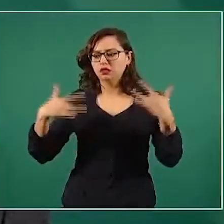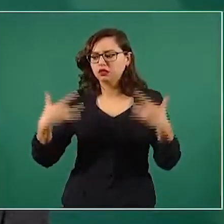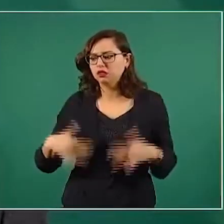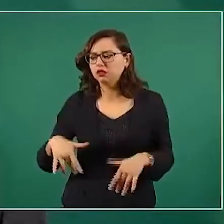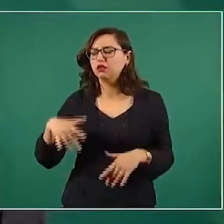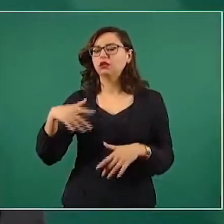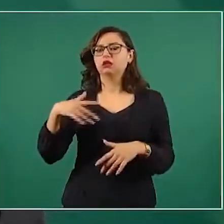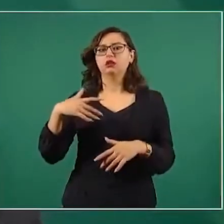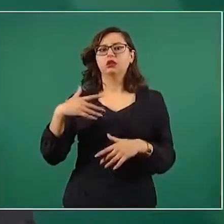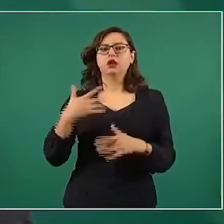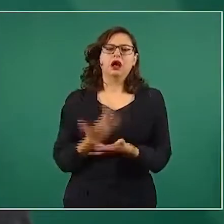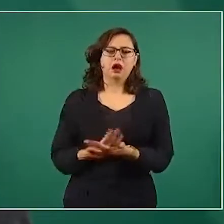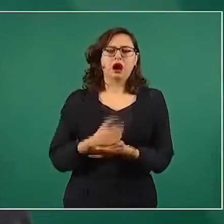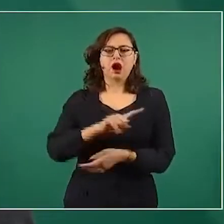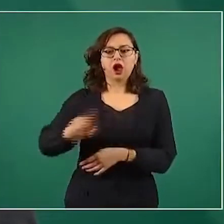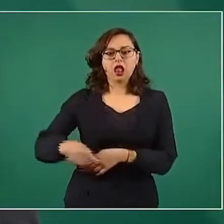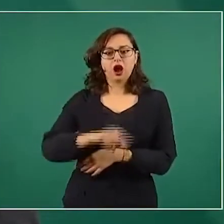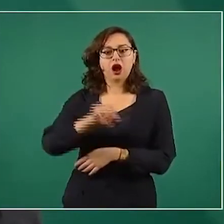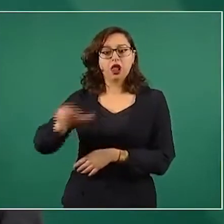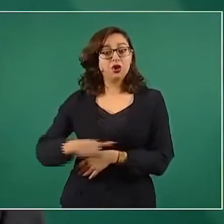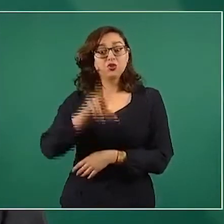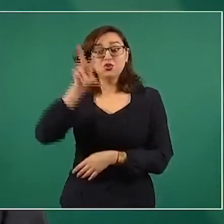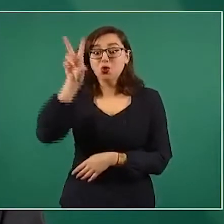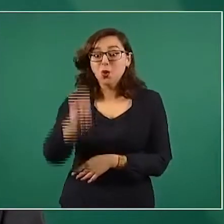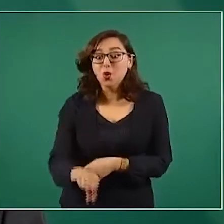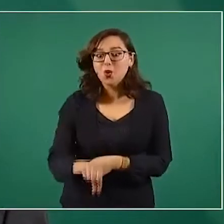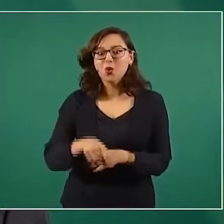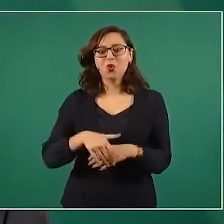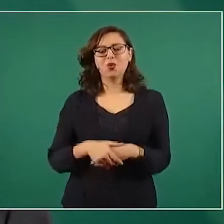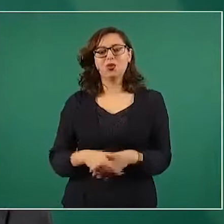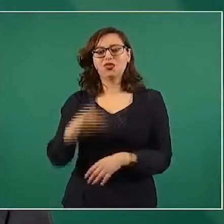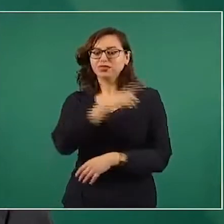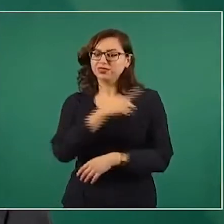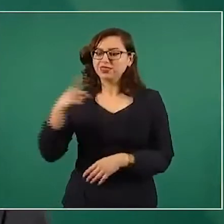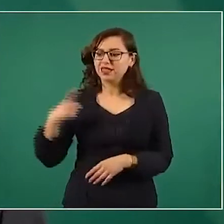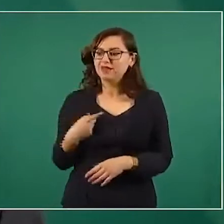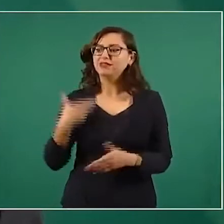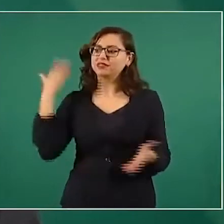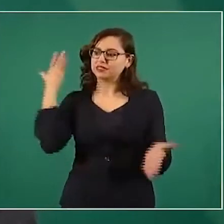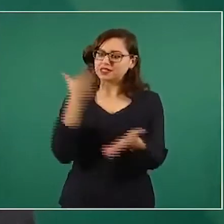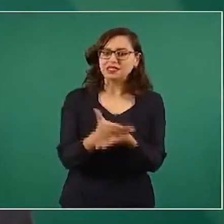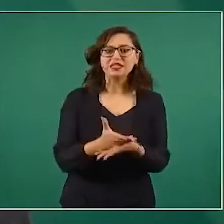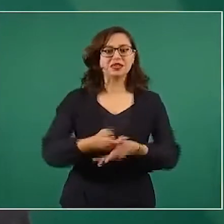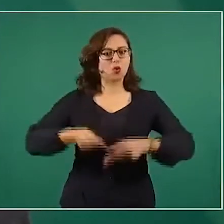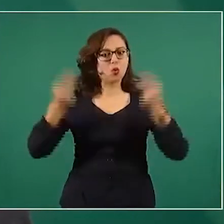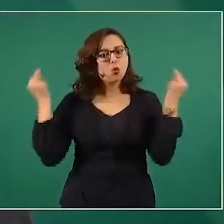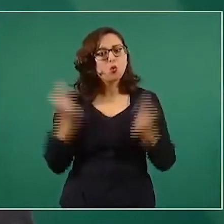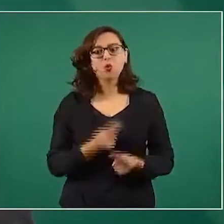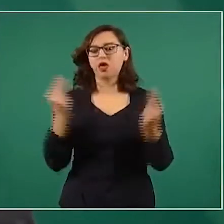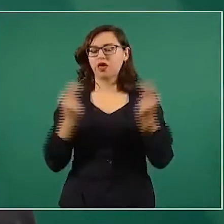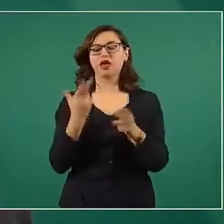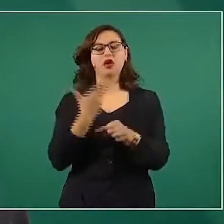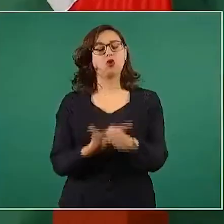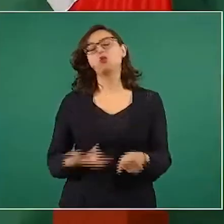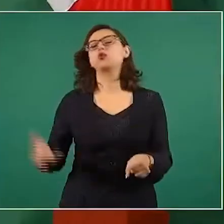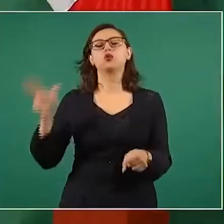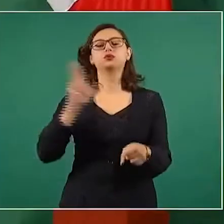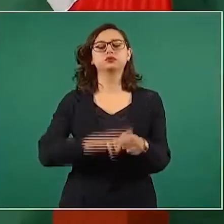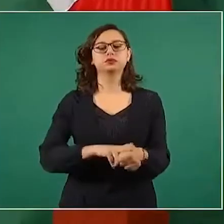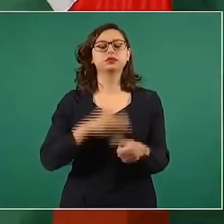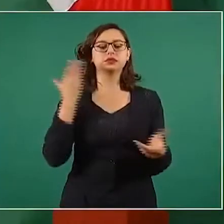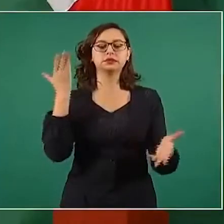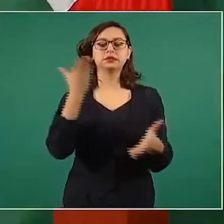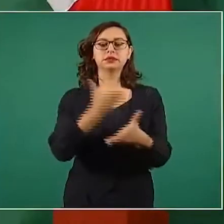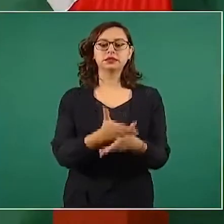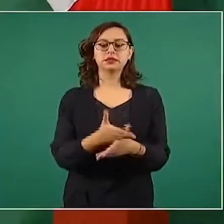para que en la localidad donde vives, te indiquen dónde puedes acudir, a qué unidad hospitalaria, a qué servicio de